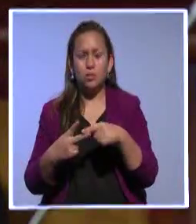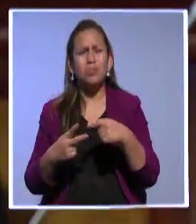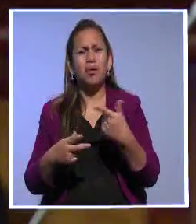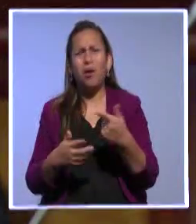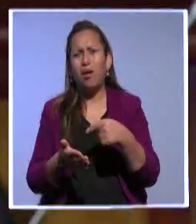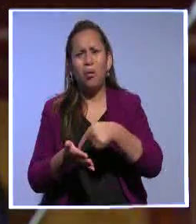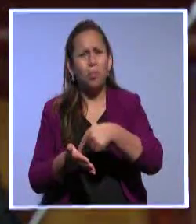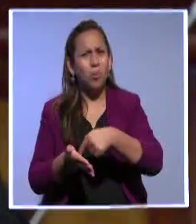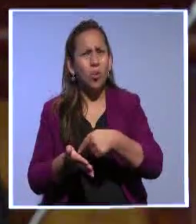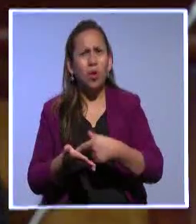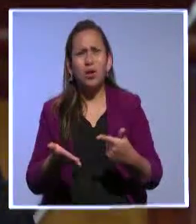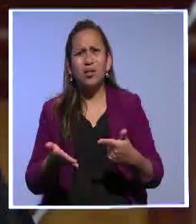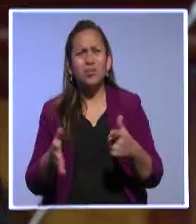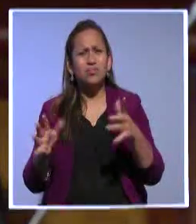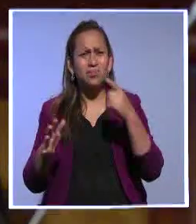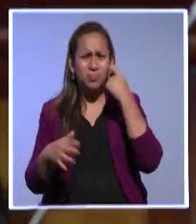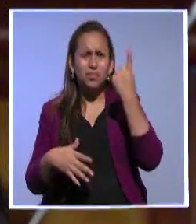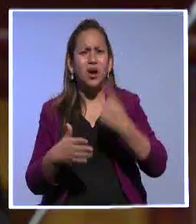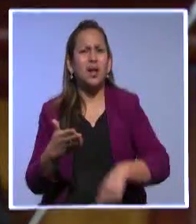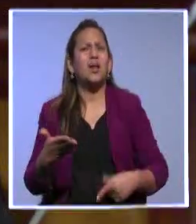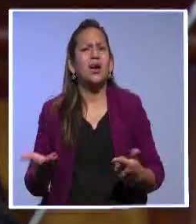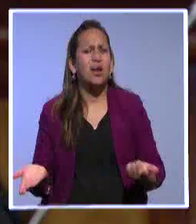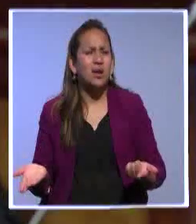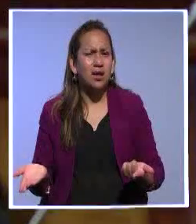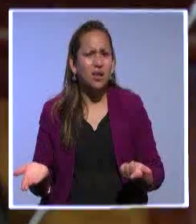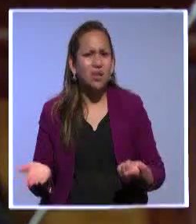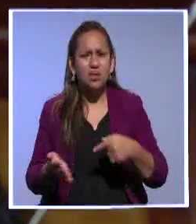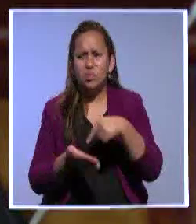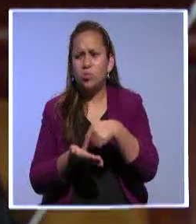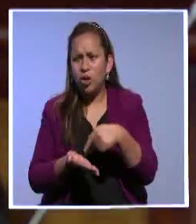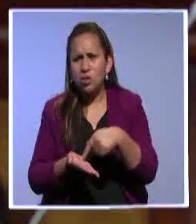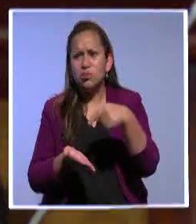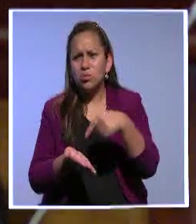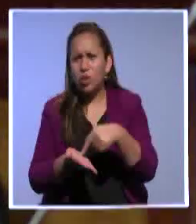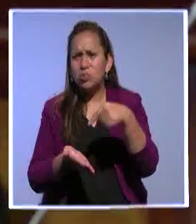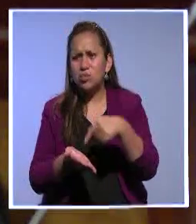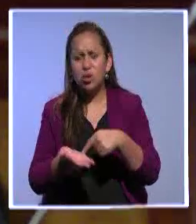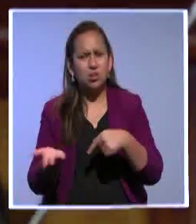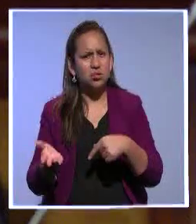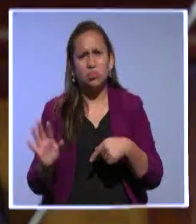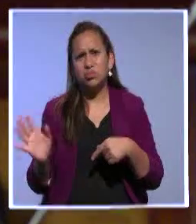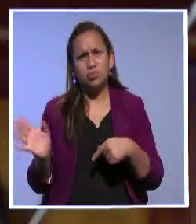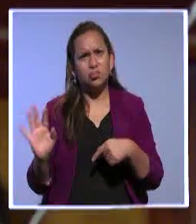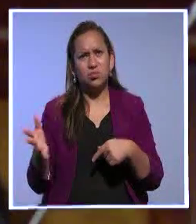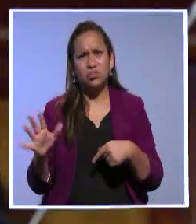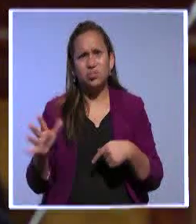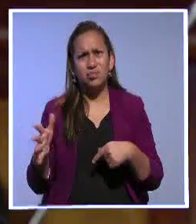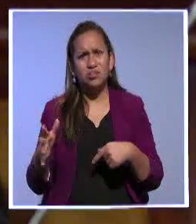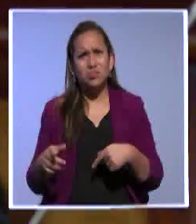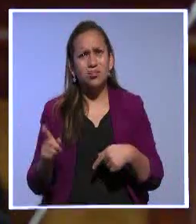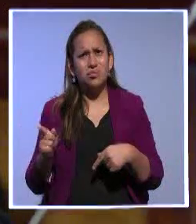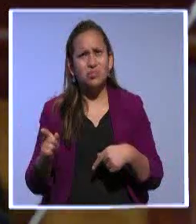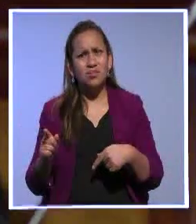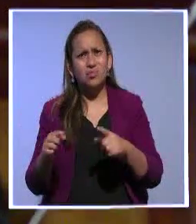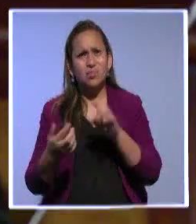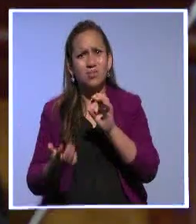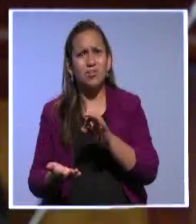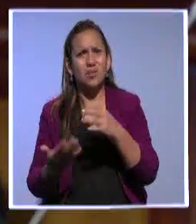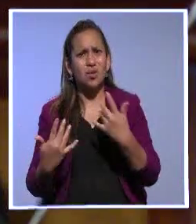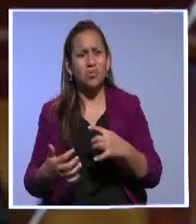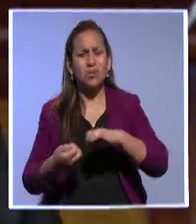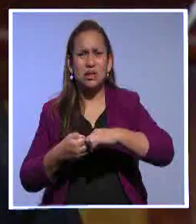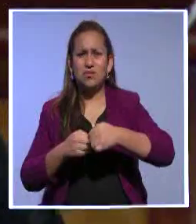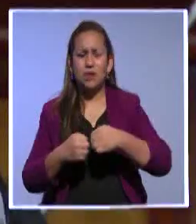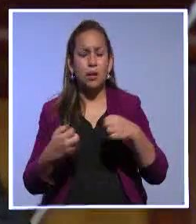que, repito, no tienen ningún sustento, no se justifican para ninguna cosa y por el contrario representan enormes